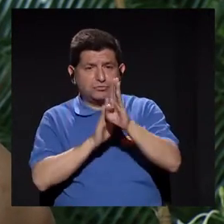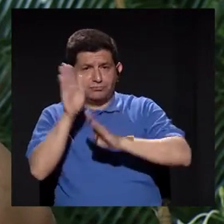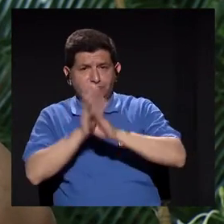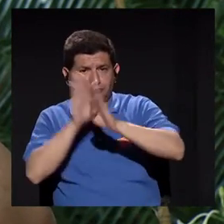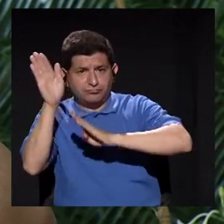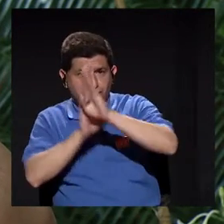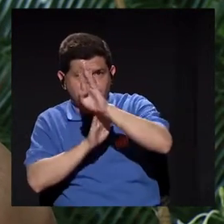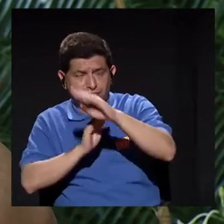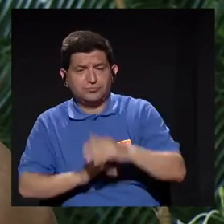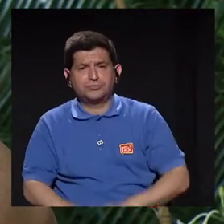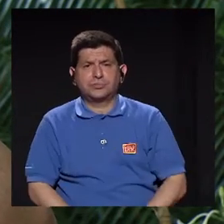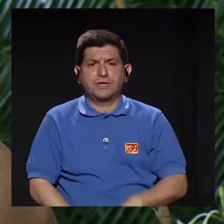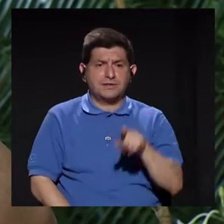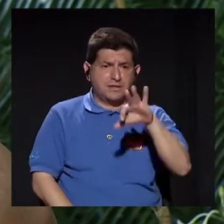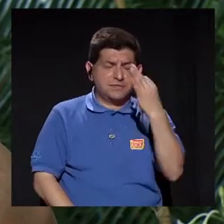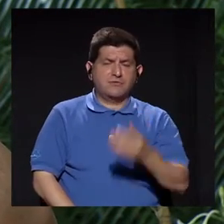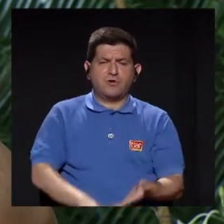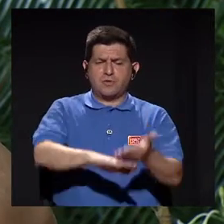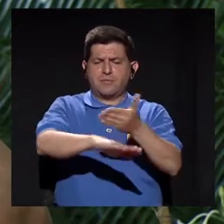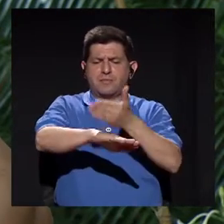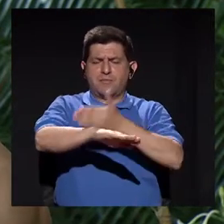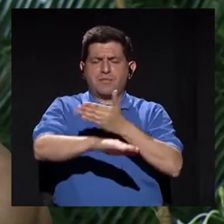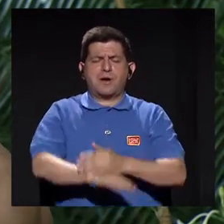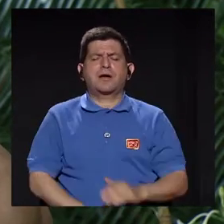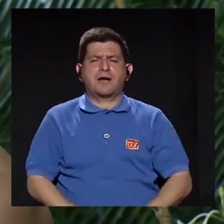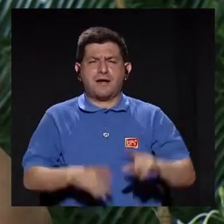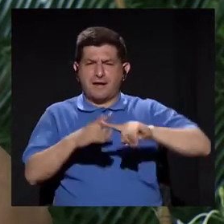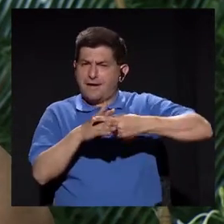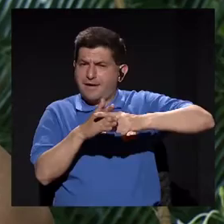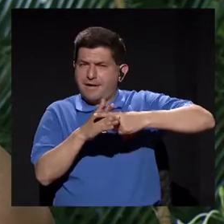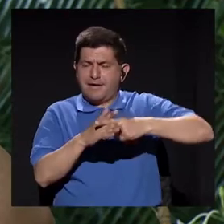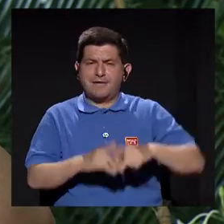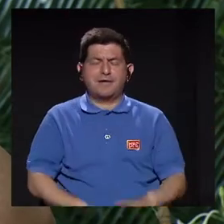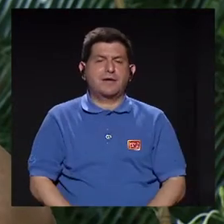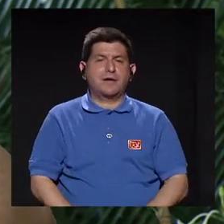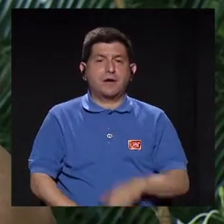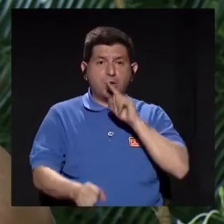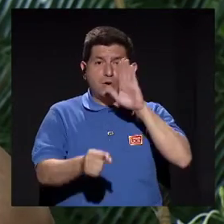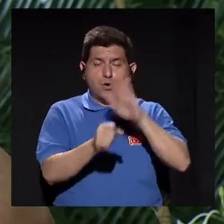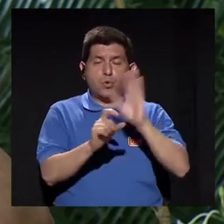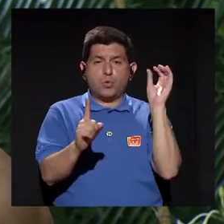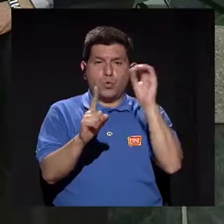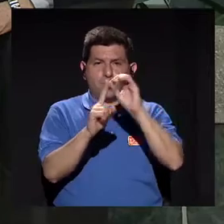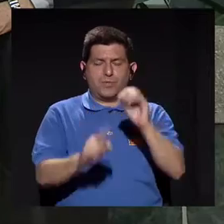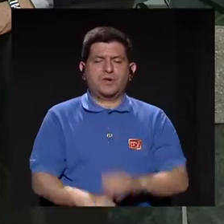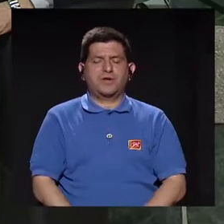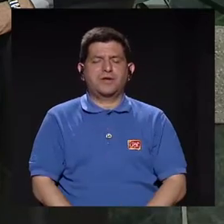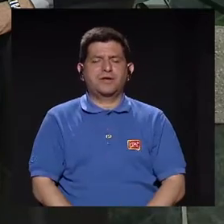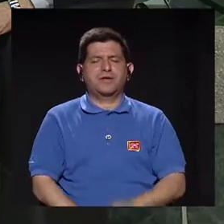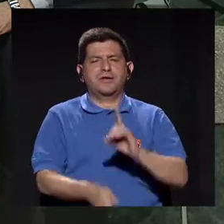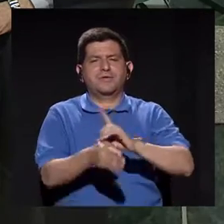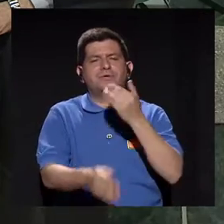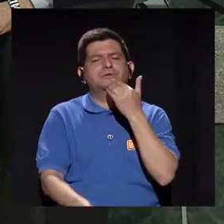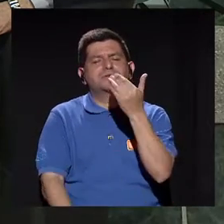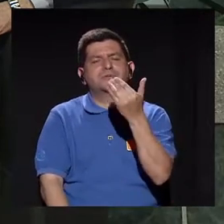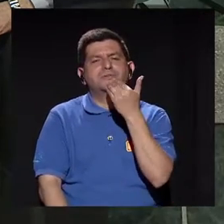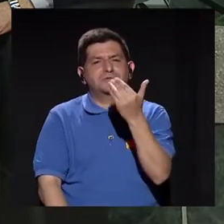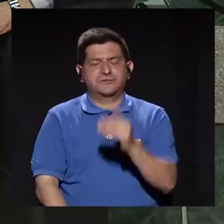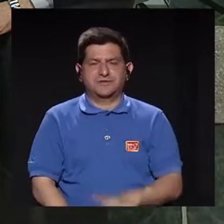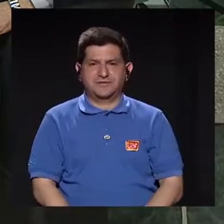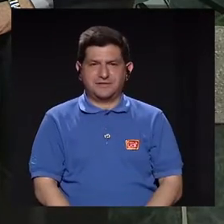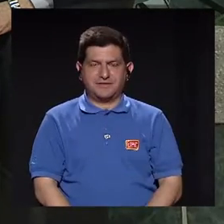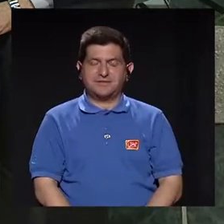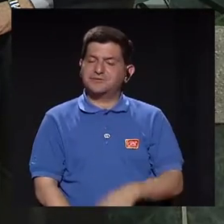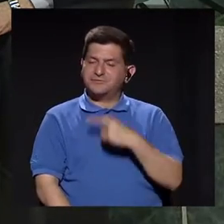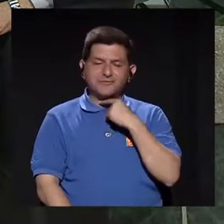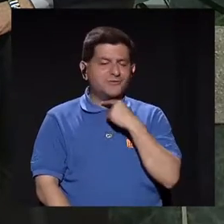ir desarrollando cada vez mayor instrumentación para poder lograr con sus objetivos. Doctor, muchísimas gracias, de